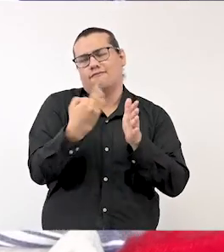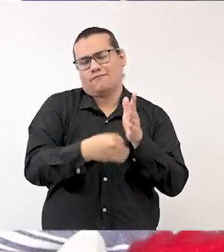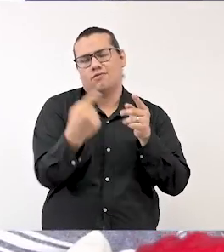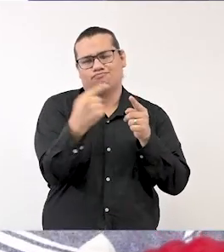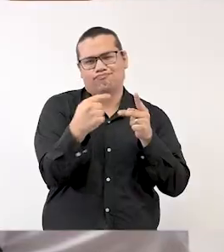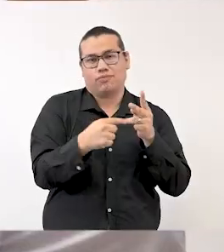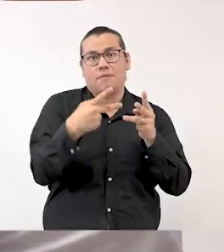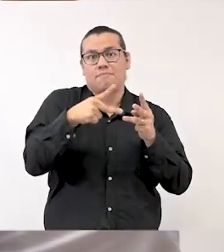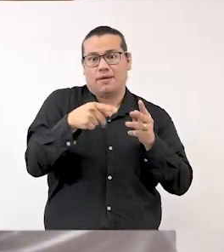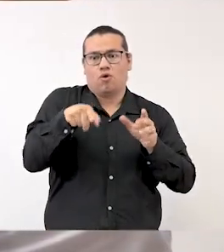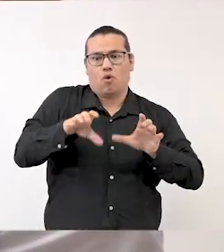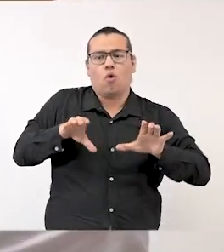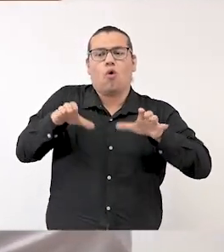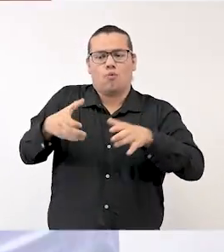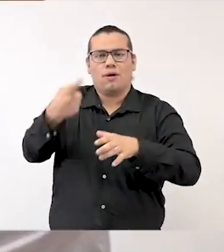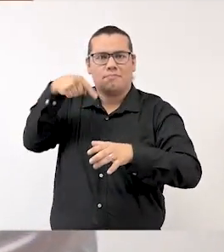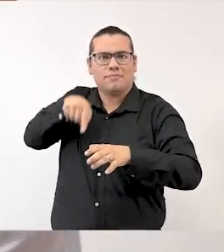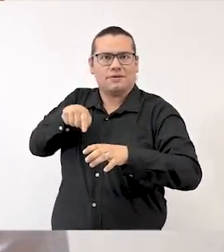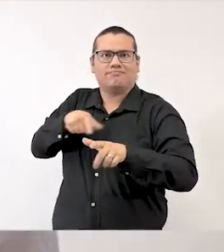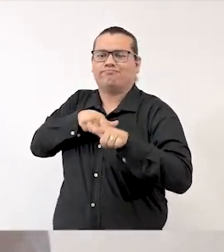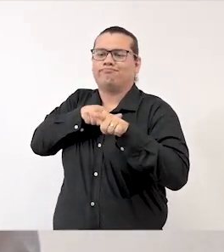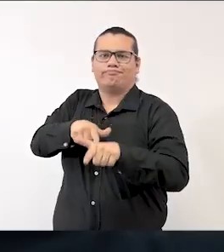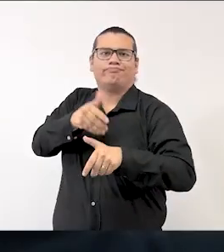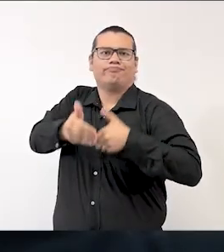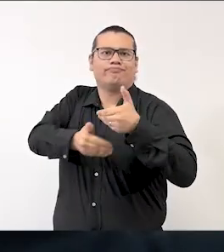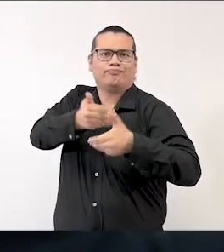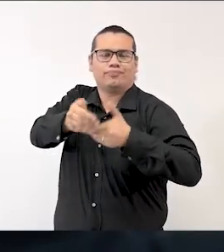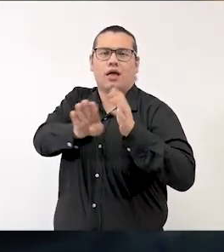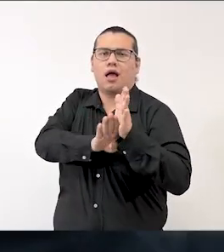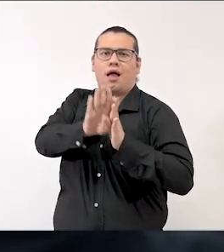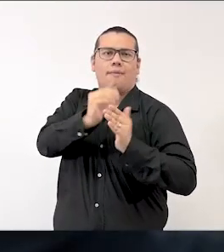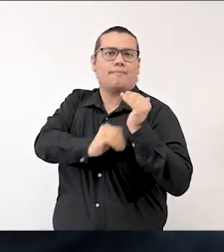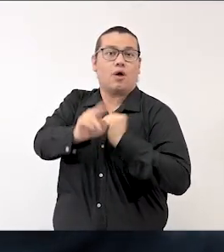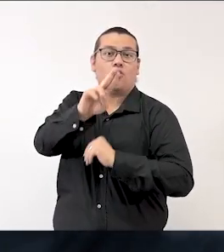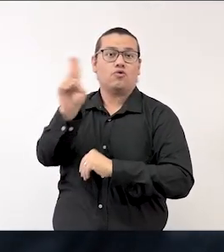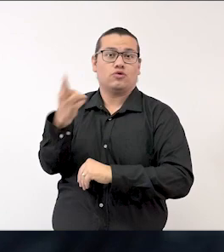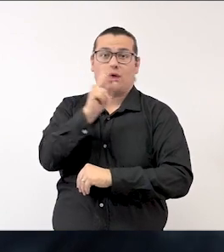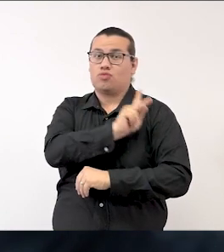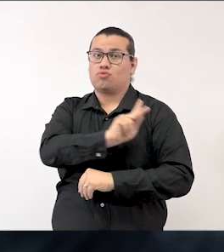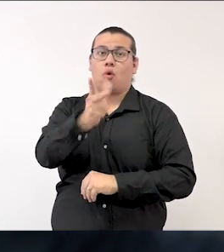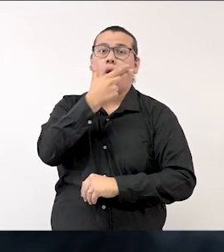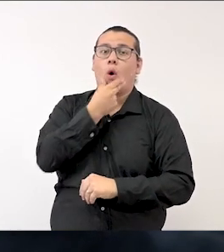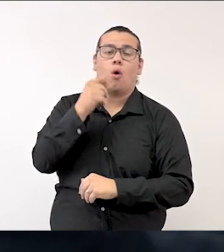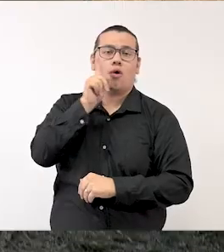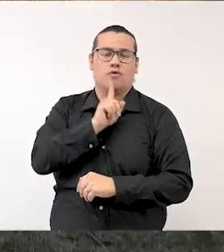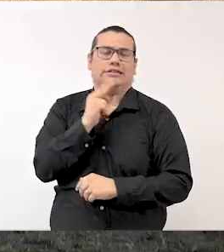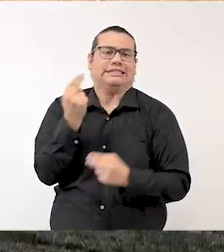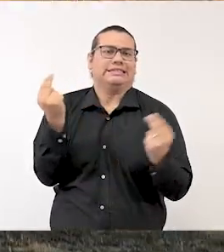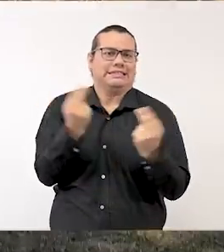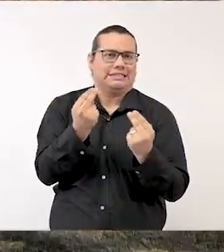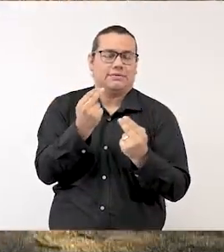comunidad universitaria. Para seguir construyendo juntos la universidad que todas y todos queremos y necesitamos.